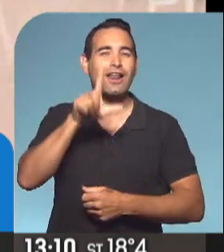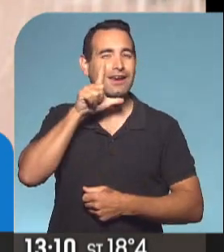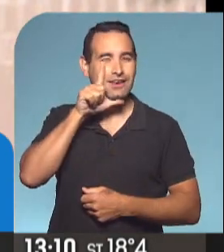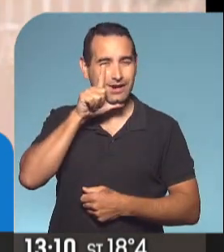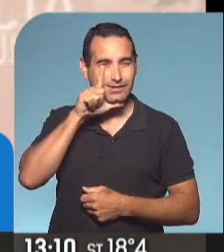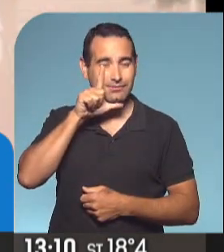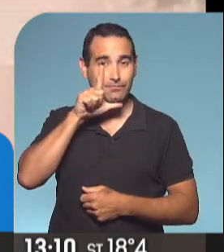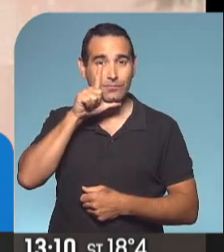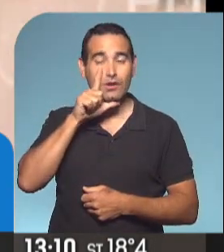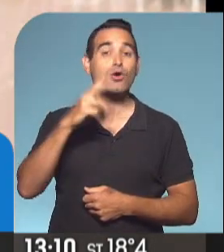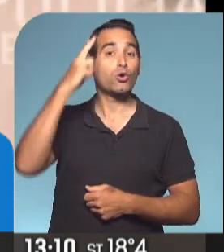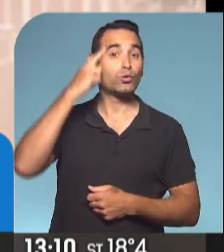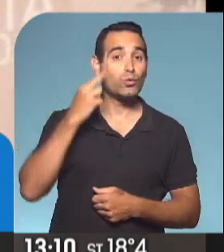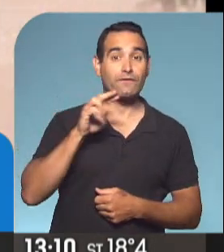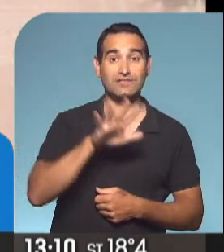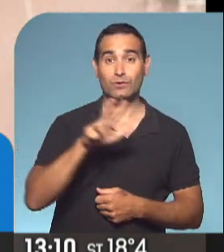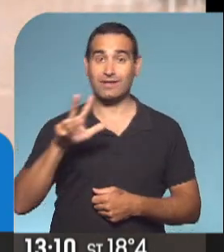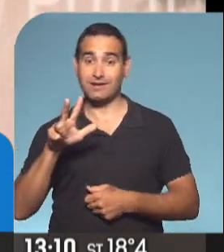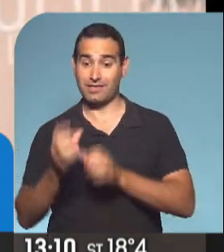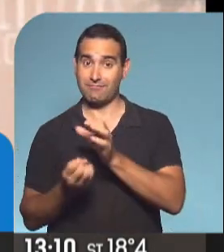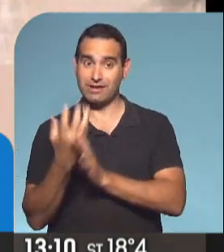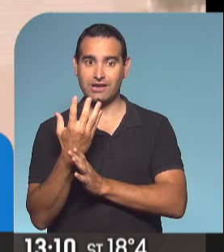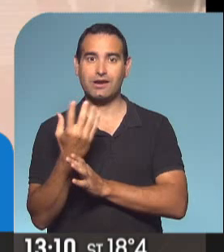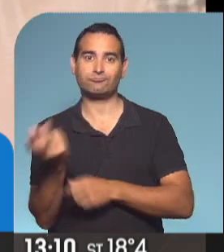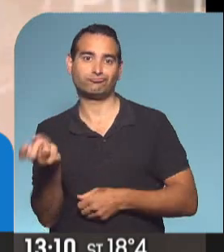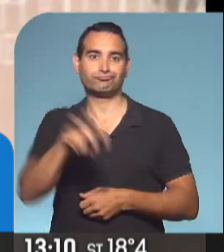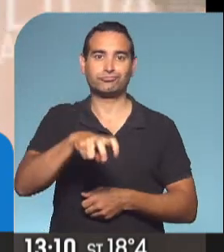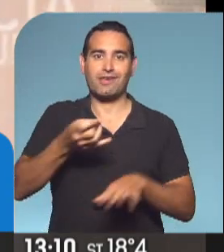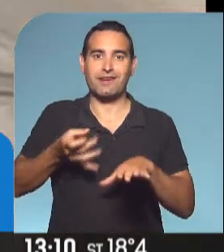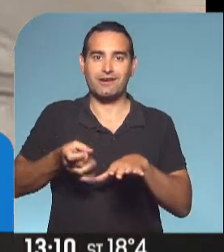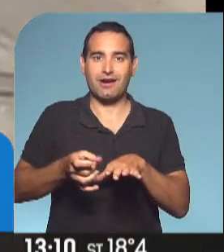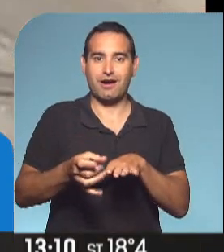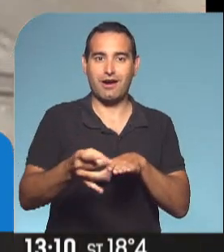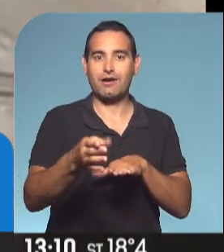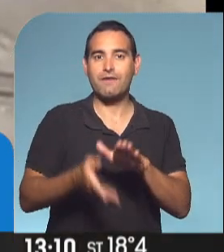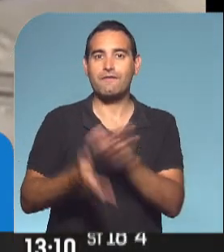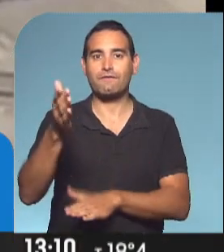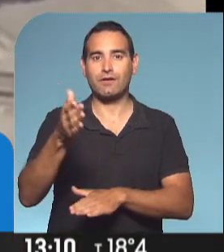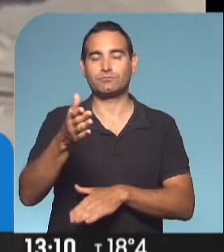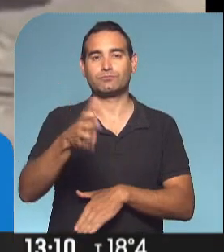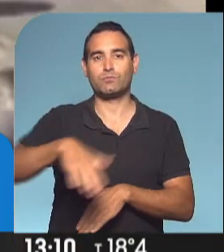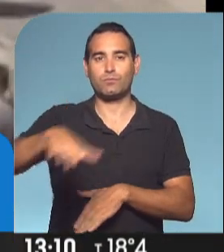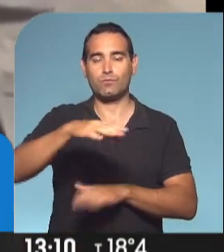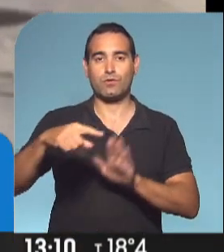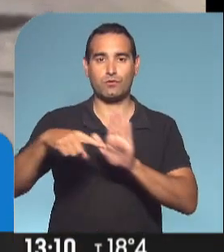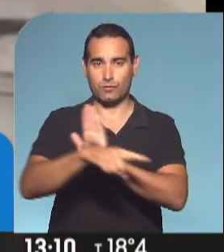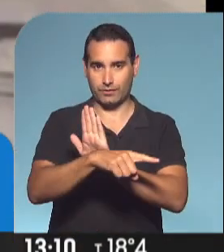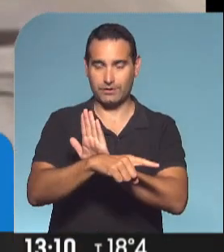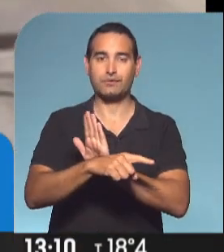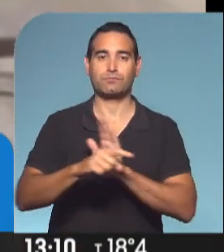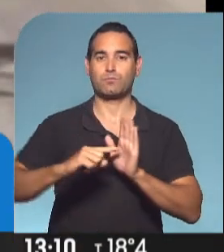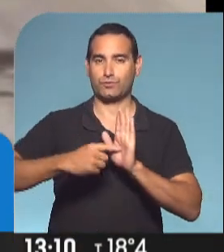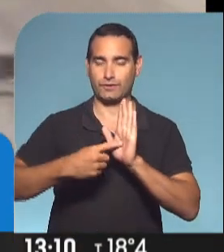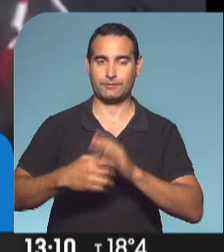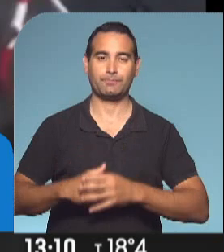determina que 9.53 de la mañana se suben al tren con destino a la zona oeste de la provincia de Buenos Aires.